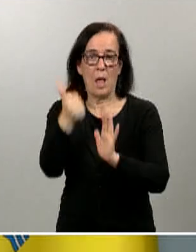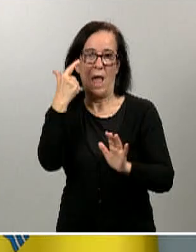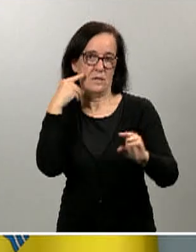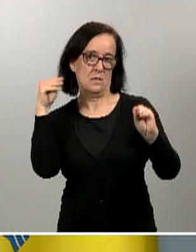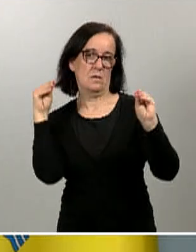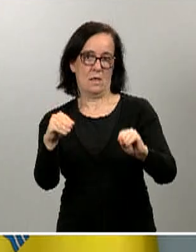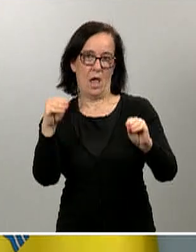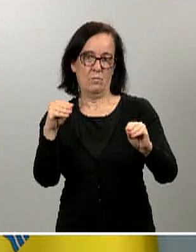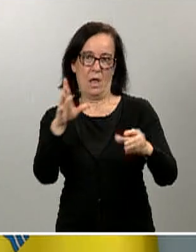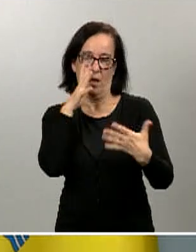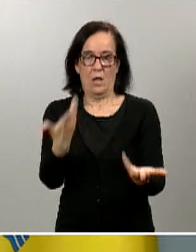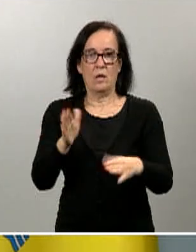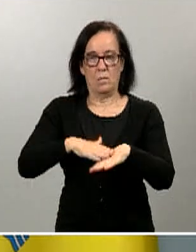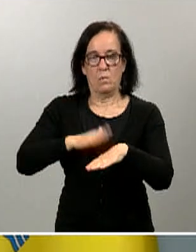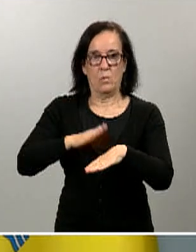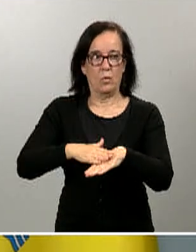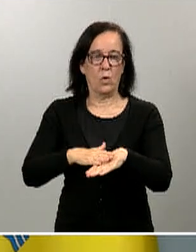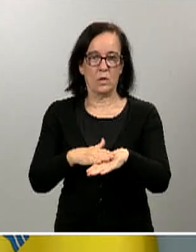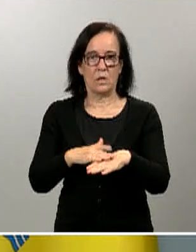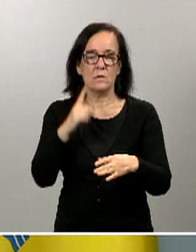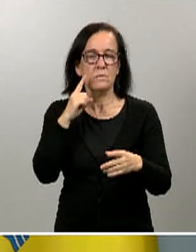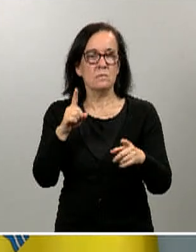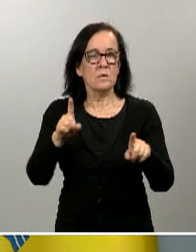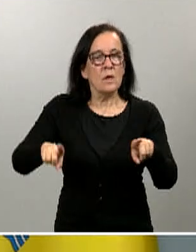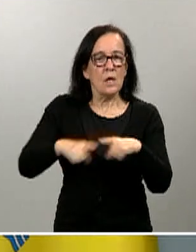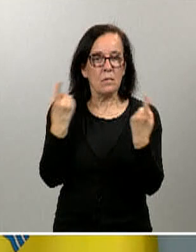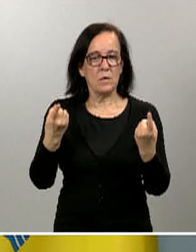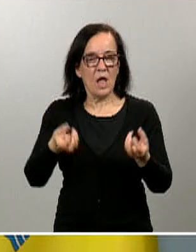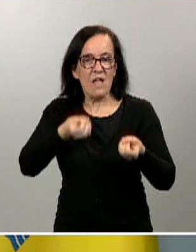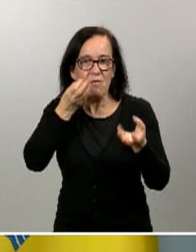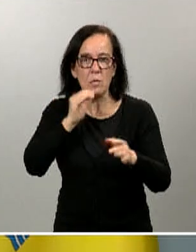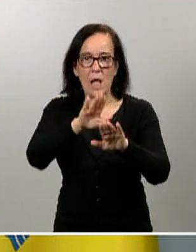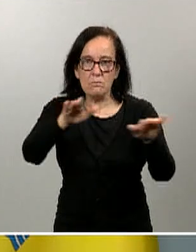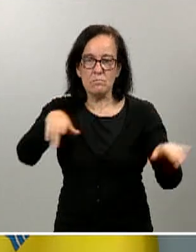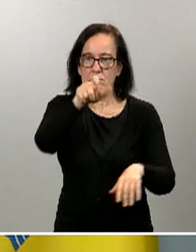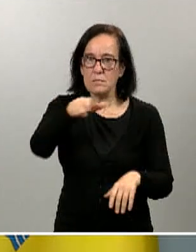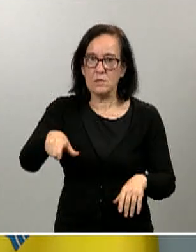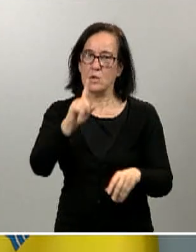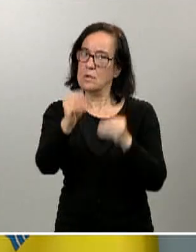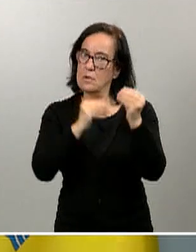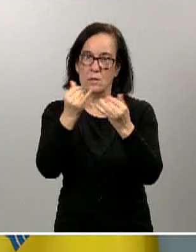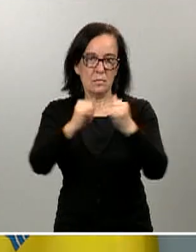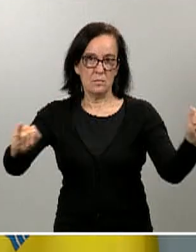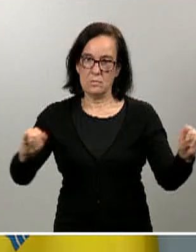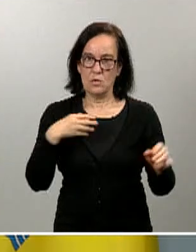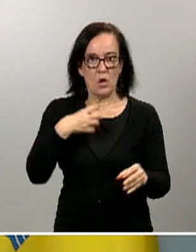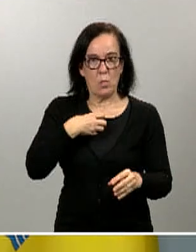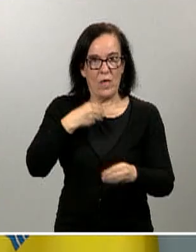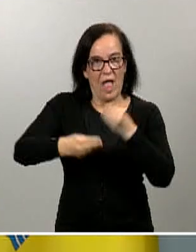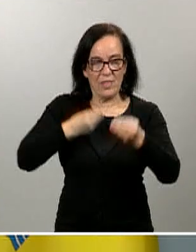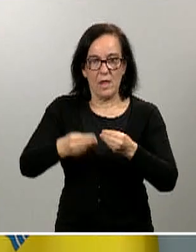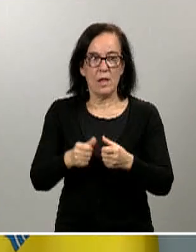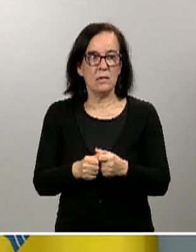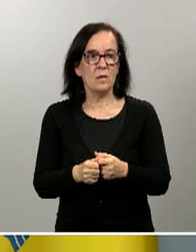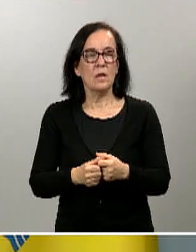porque, a pesar de informar a la ciudadanía que ese tipo de actos no se pueden desarrollar, pues hay